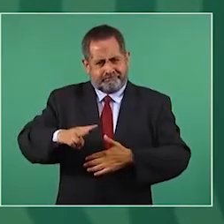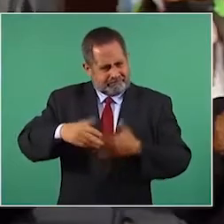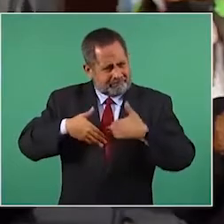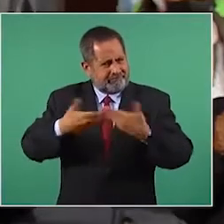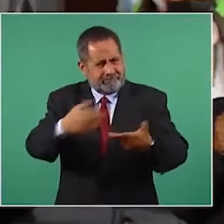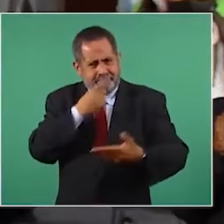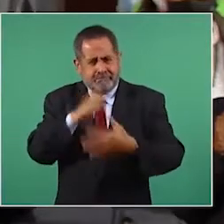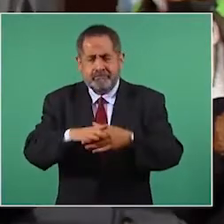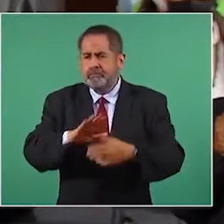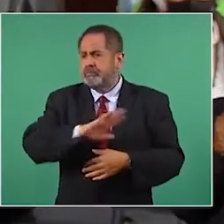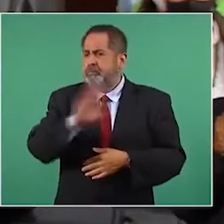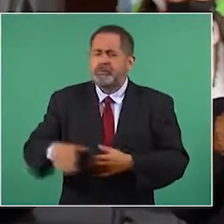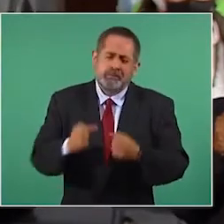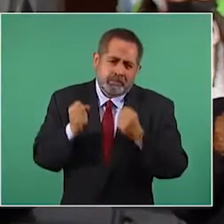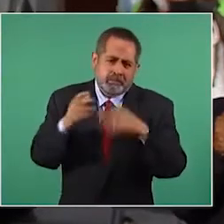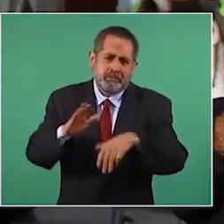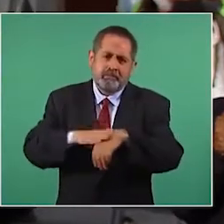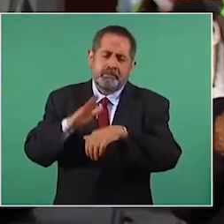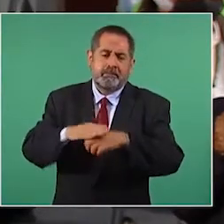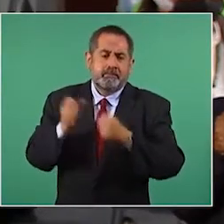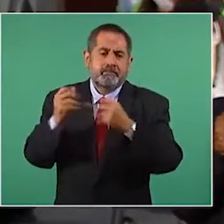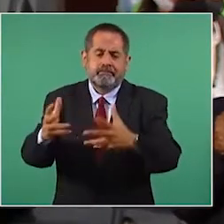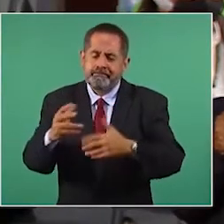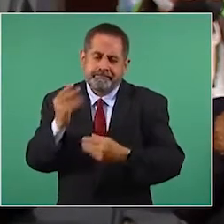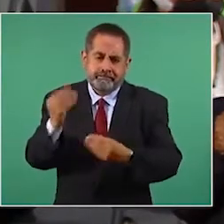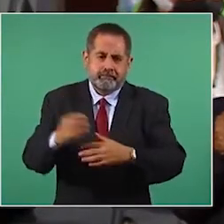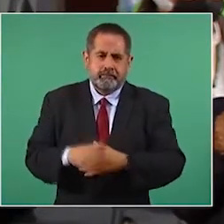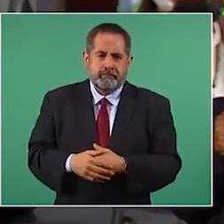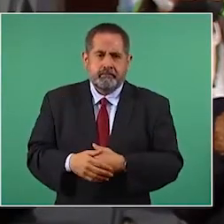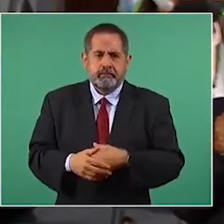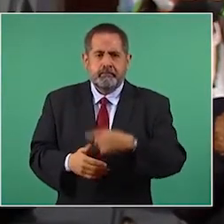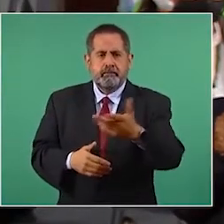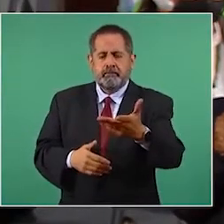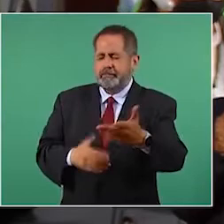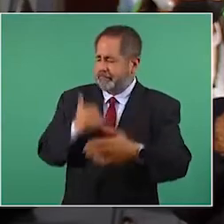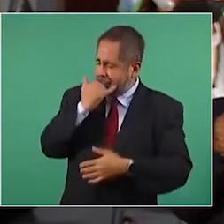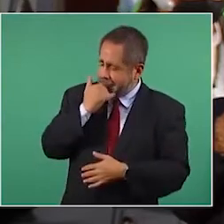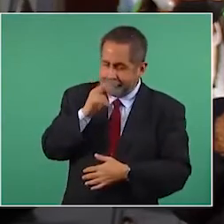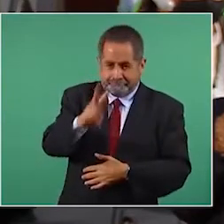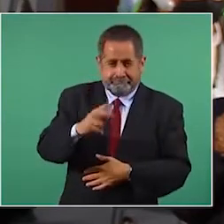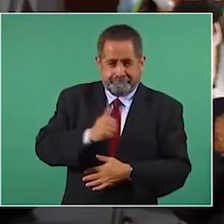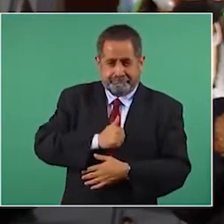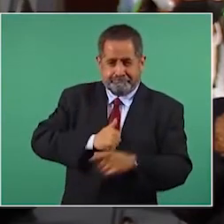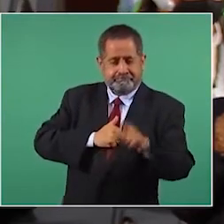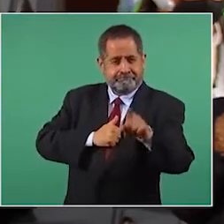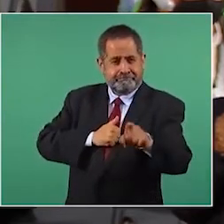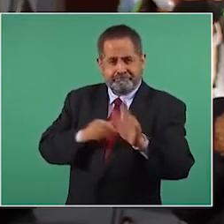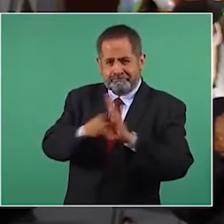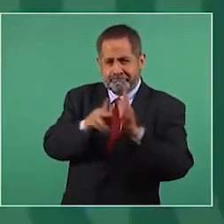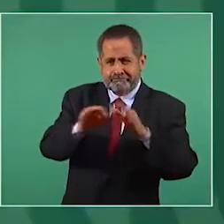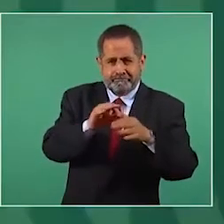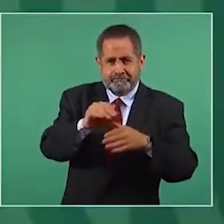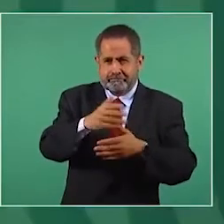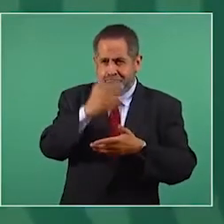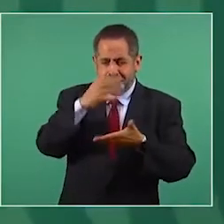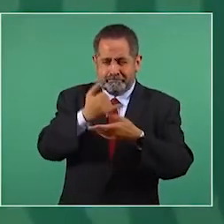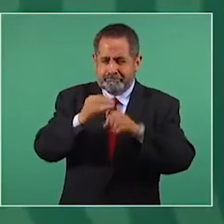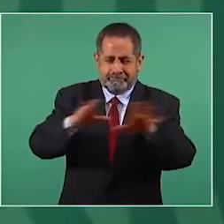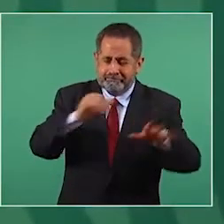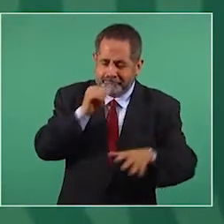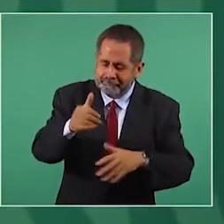muertos por la pandemia en México son muchísimo más? Yo lamento mucho que un periodista como tú esté desinformado.